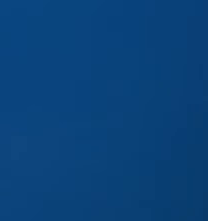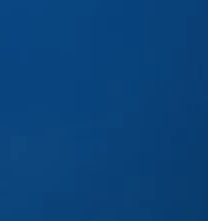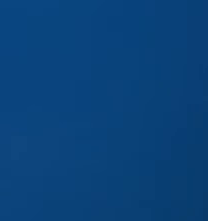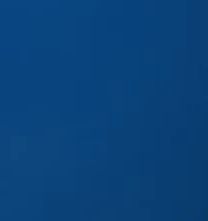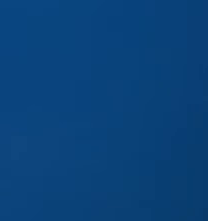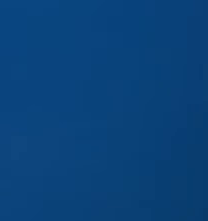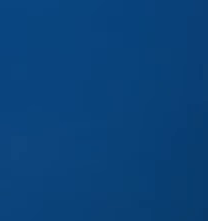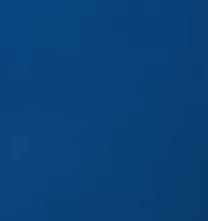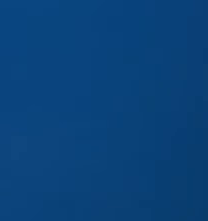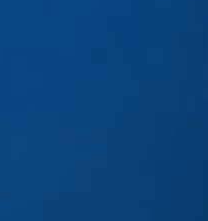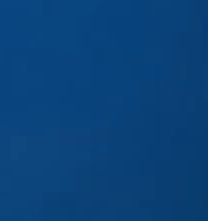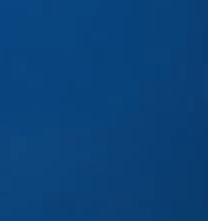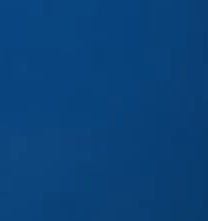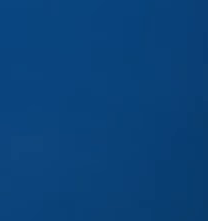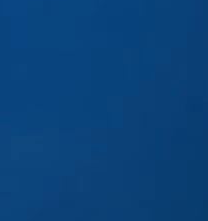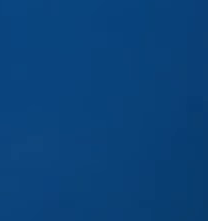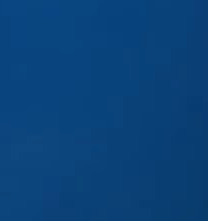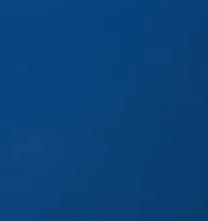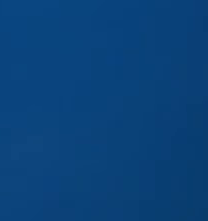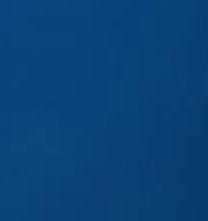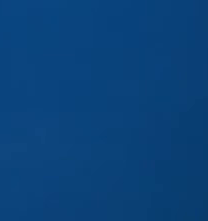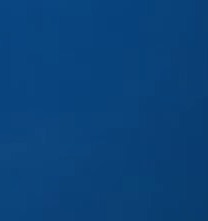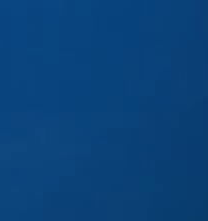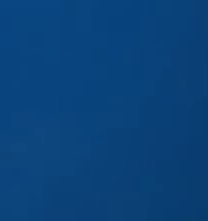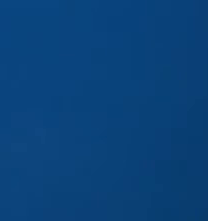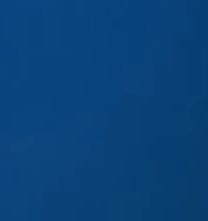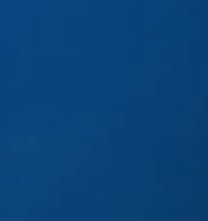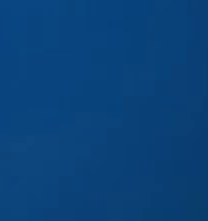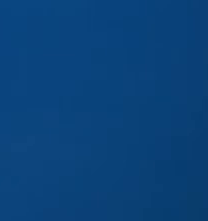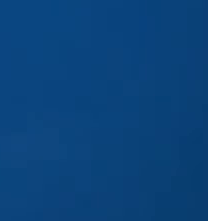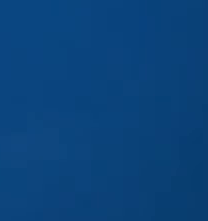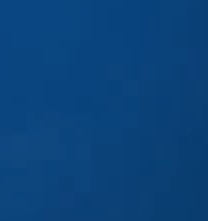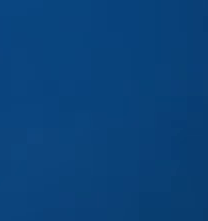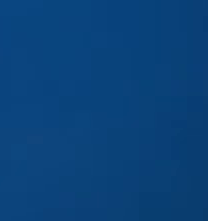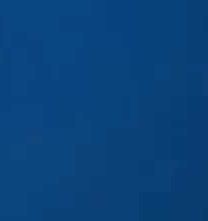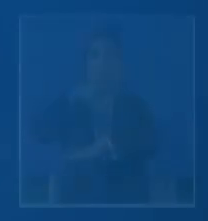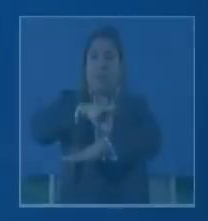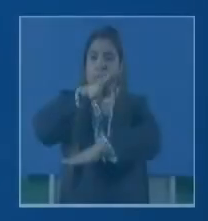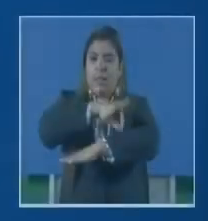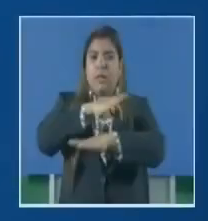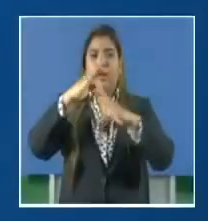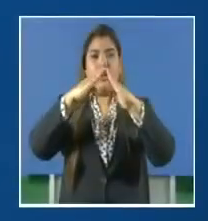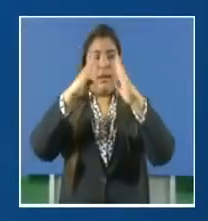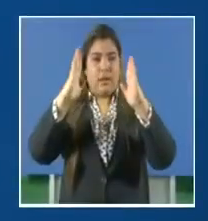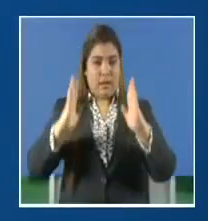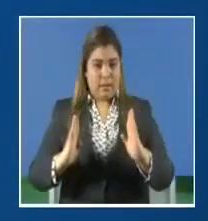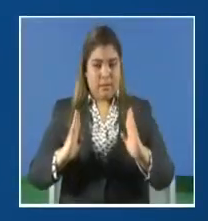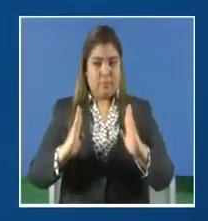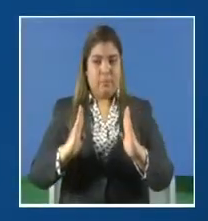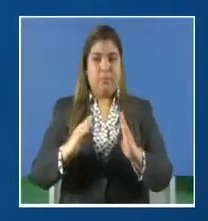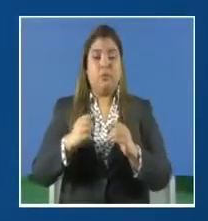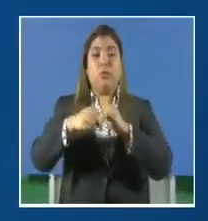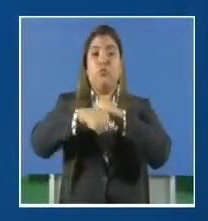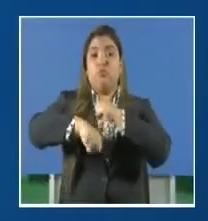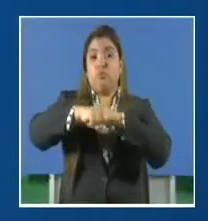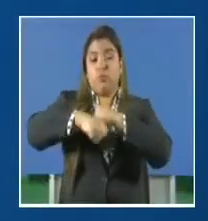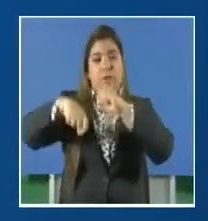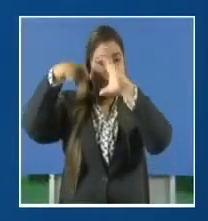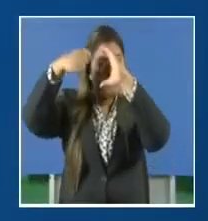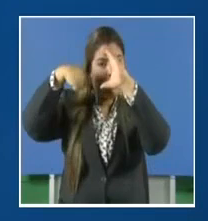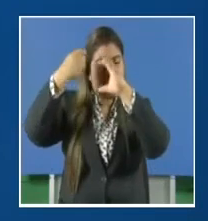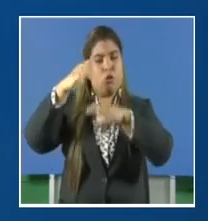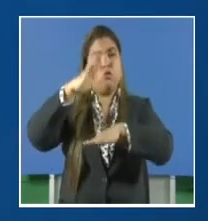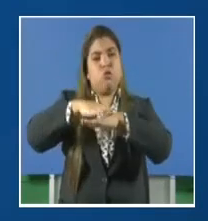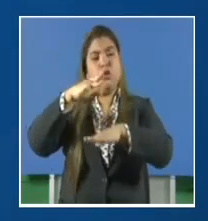sobre la importancia de erradicar el dengue en nuestros hogares y también en nuestro país. Una batalla que